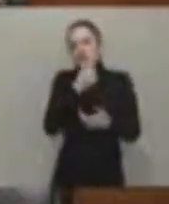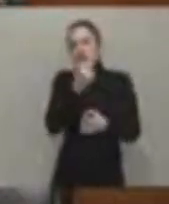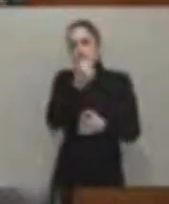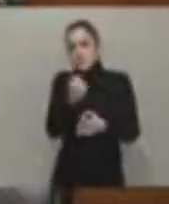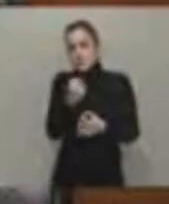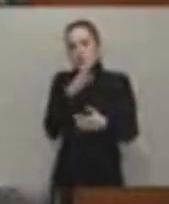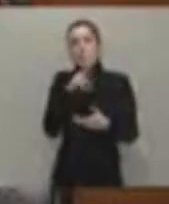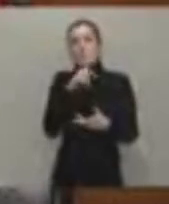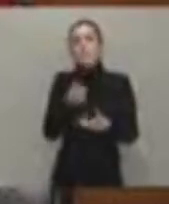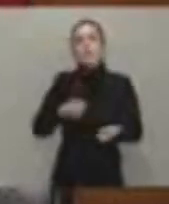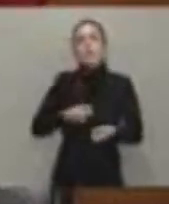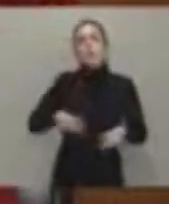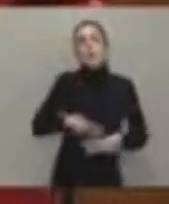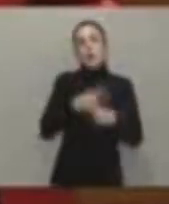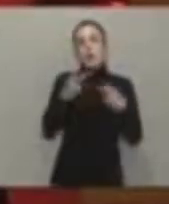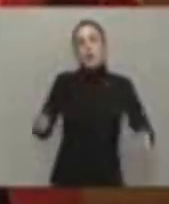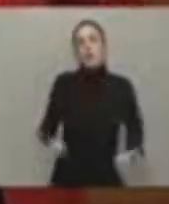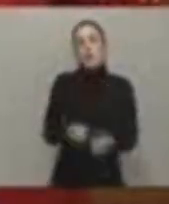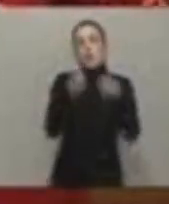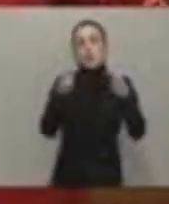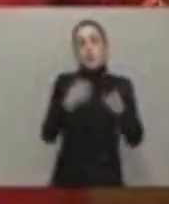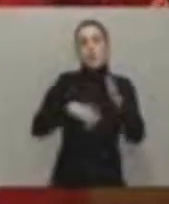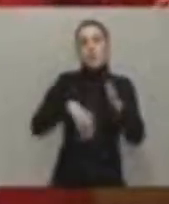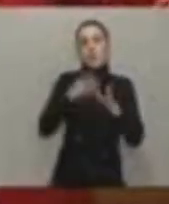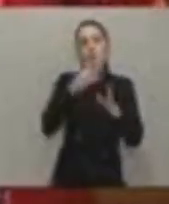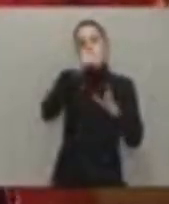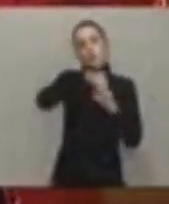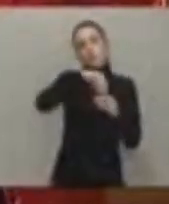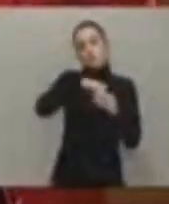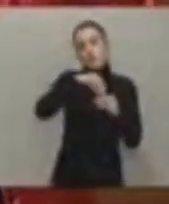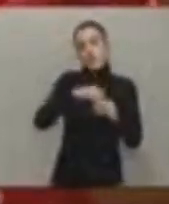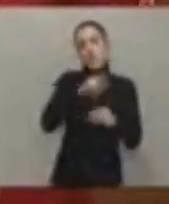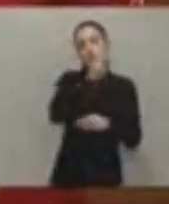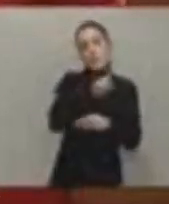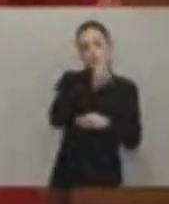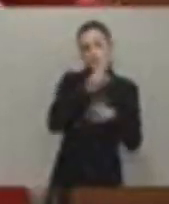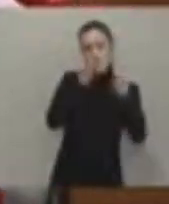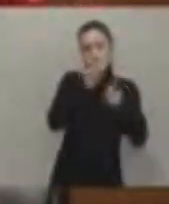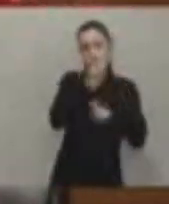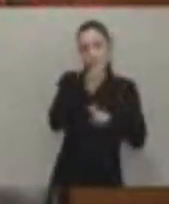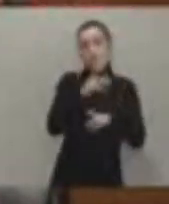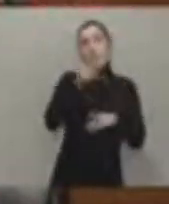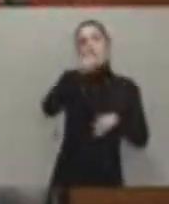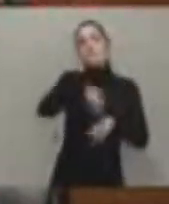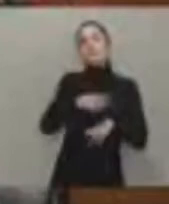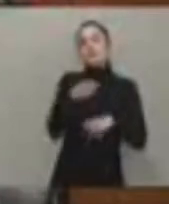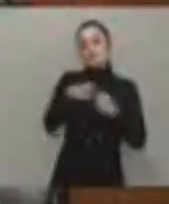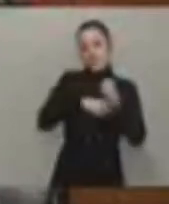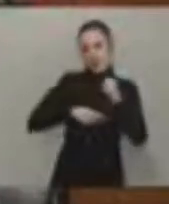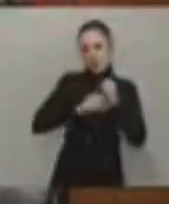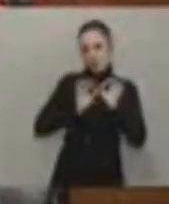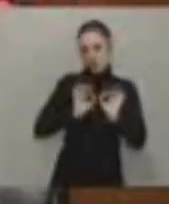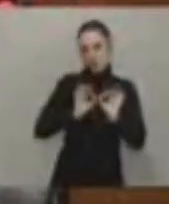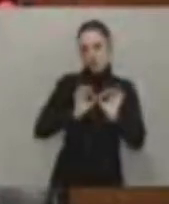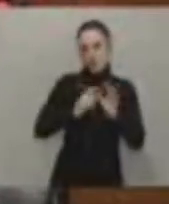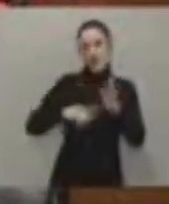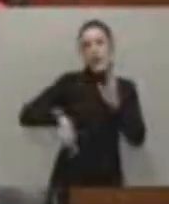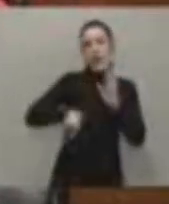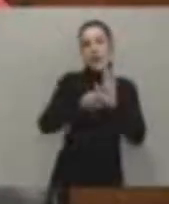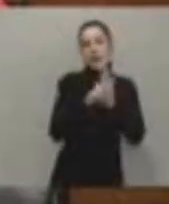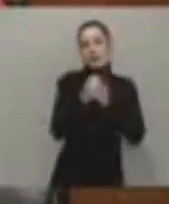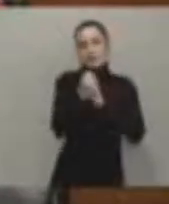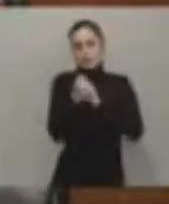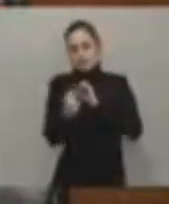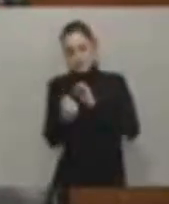de primaria finalizado el mes de agosto. Ha habido resistencia a la ley. Tampoco han